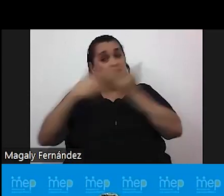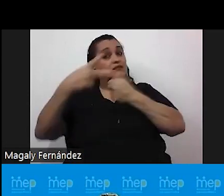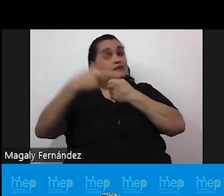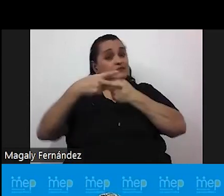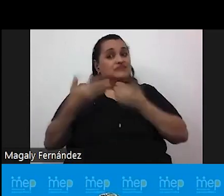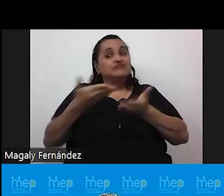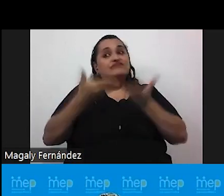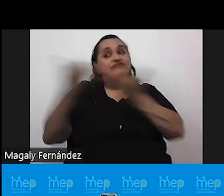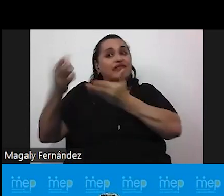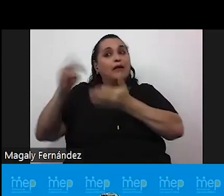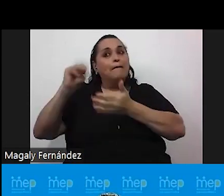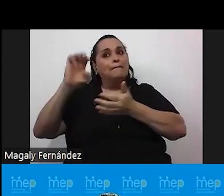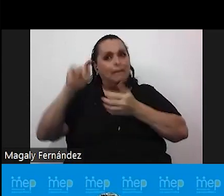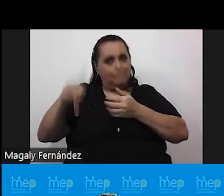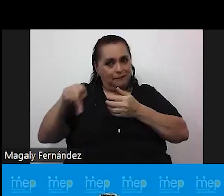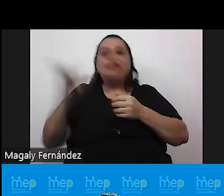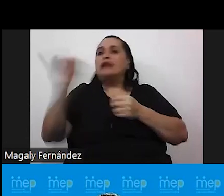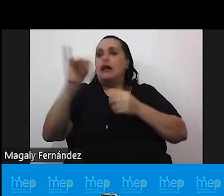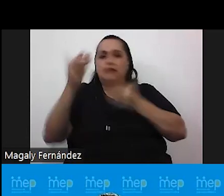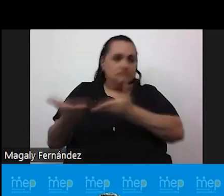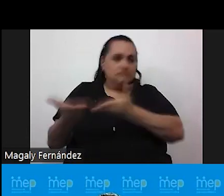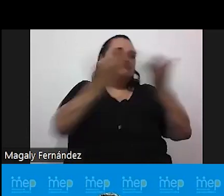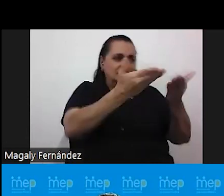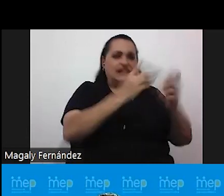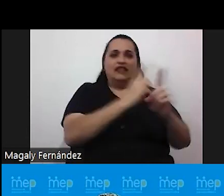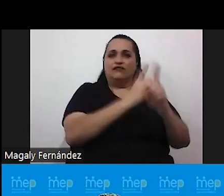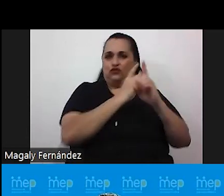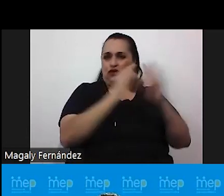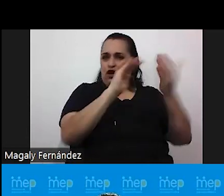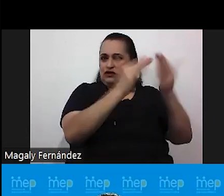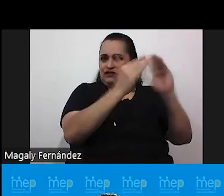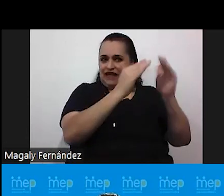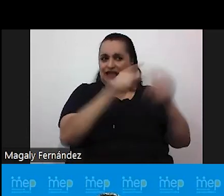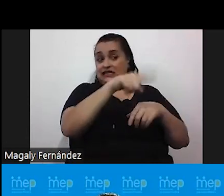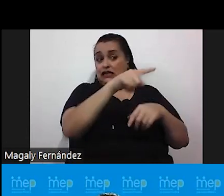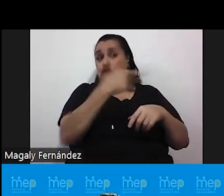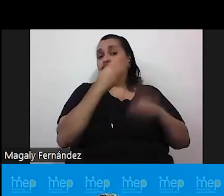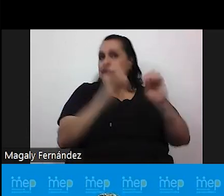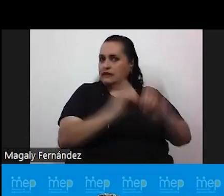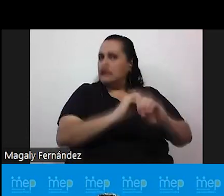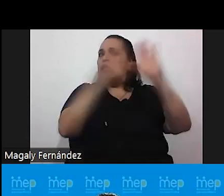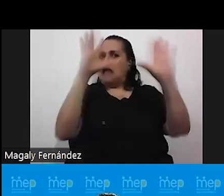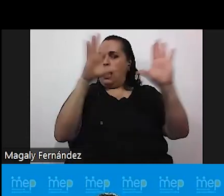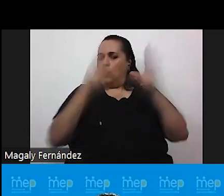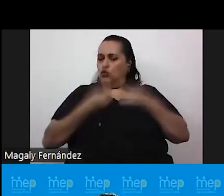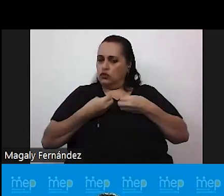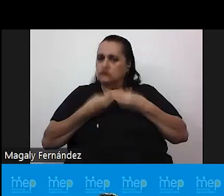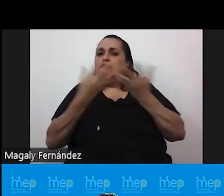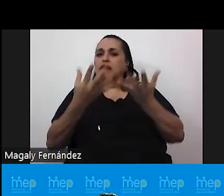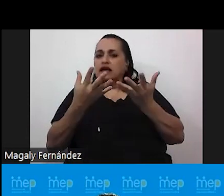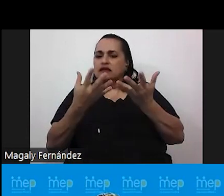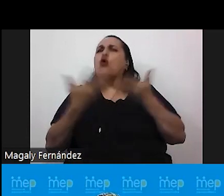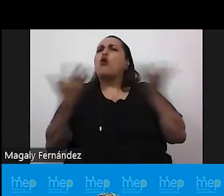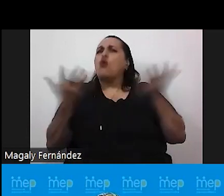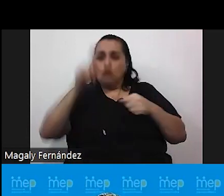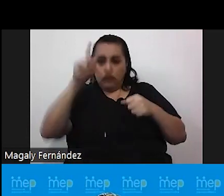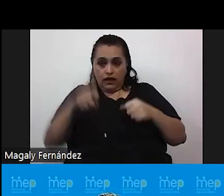MEP sino que trascienden y la defensoría ha sido clara en expresar cómo deben